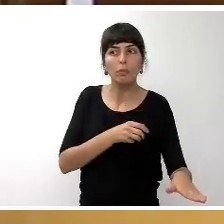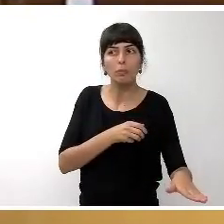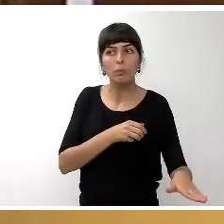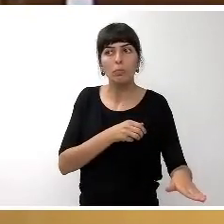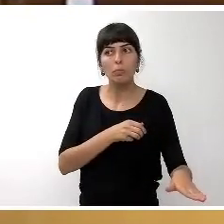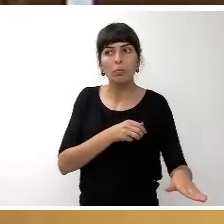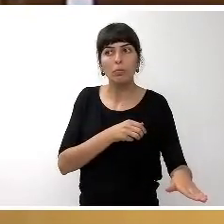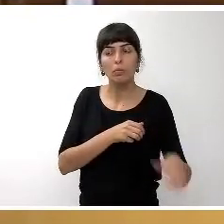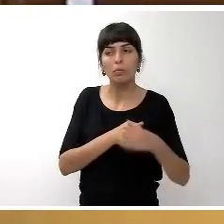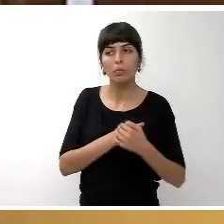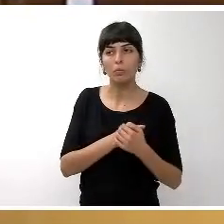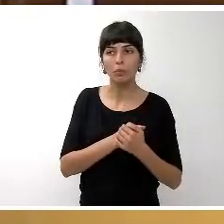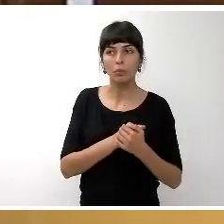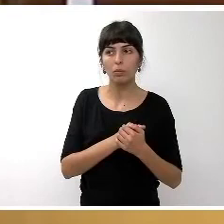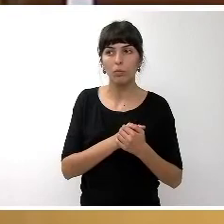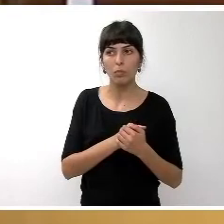cuatro votos